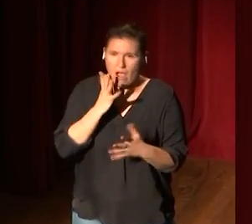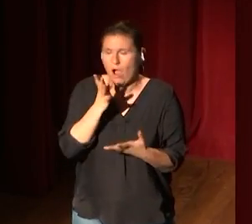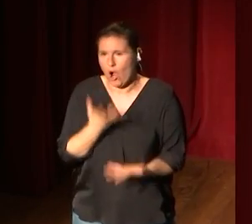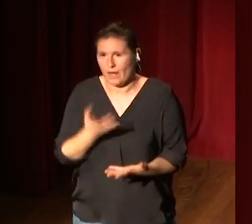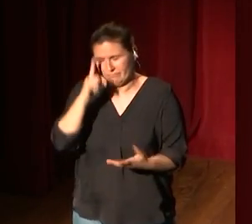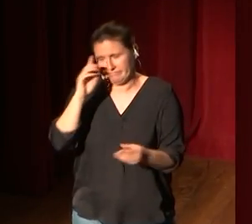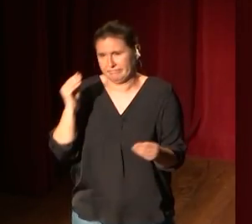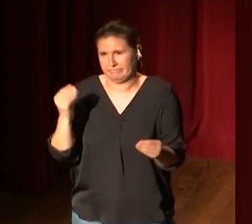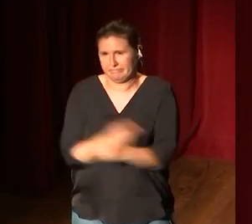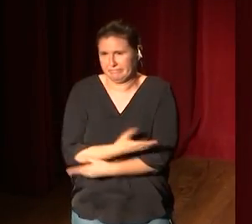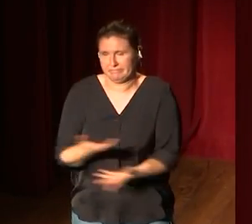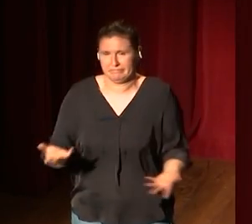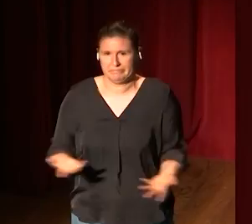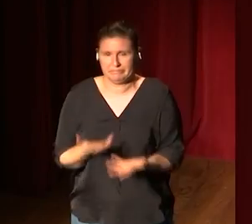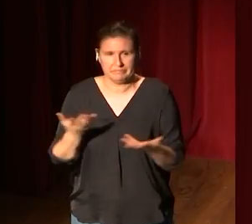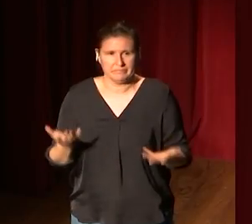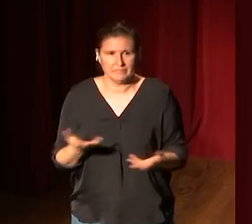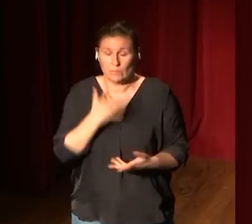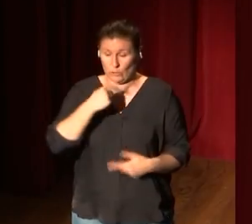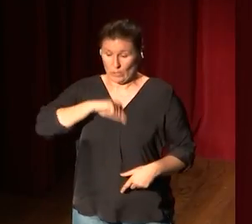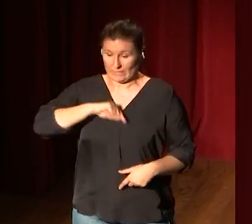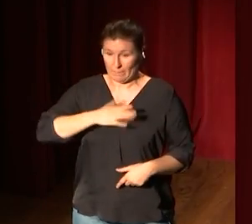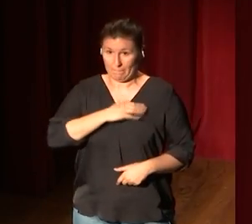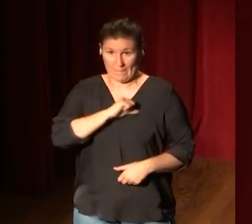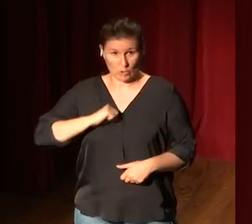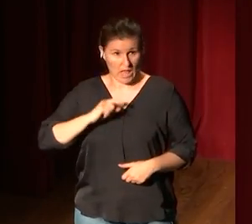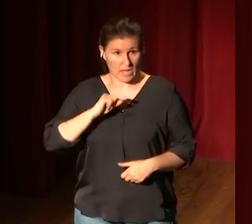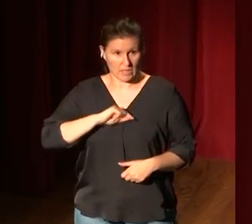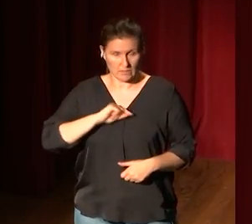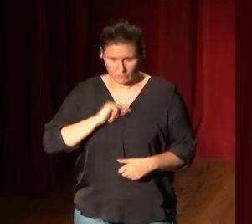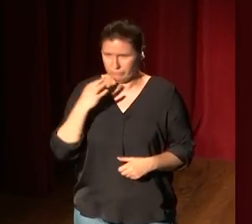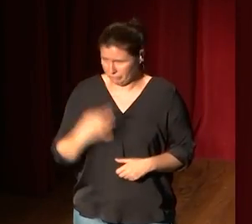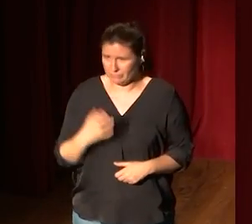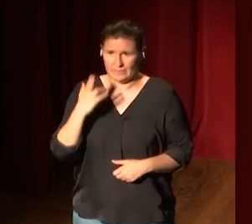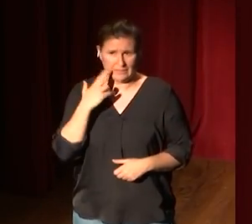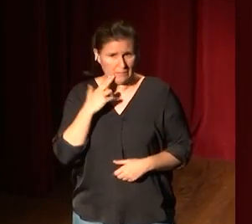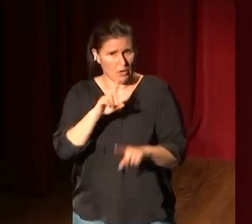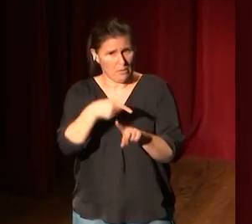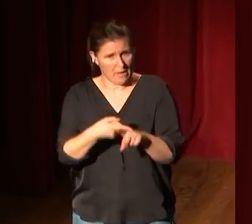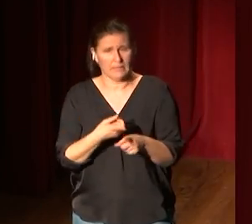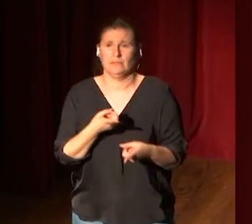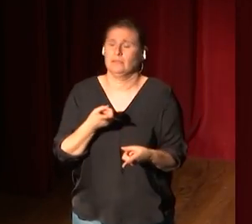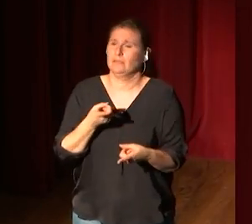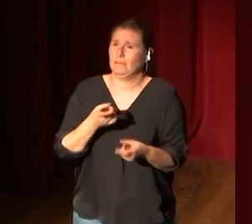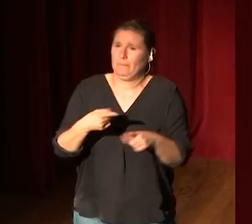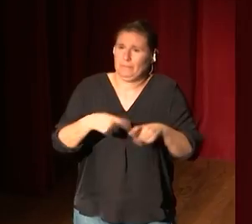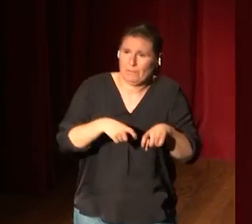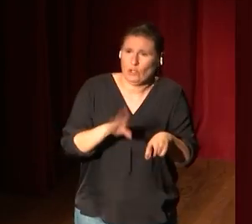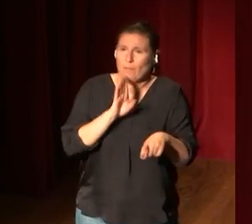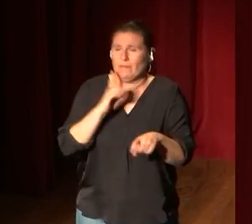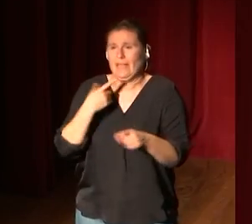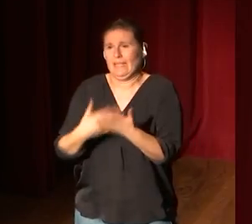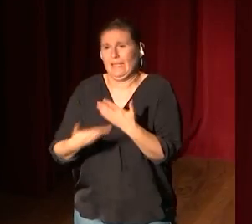y por eso tengo, y yo esto es una sensación que tengo personalmente, tengo temor y temblor, como dice Soren Kilkegaard, es una cuestión